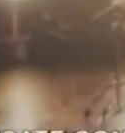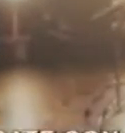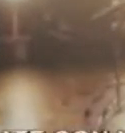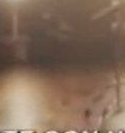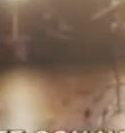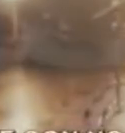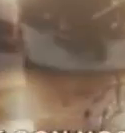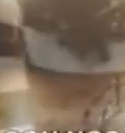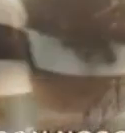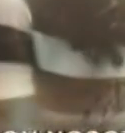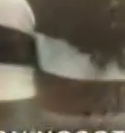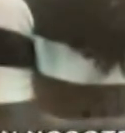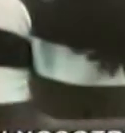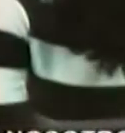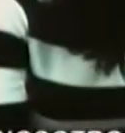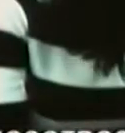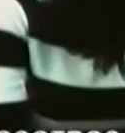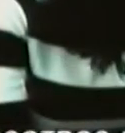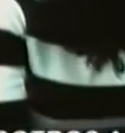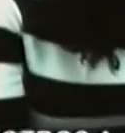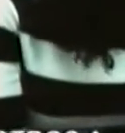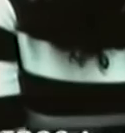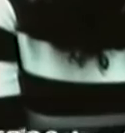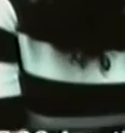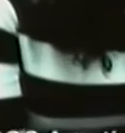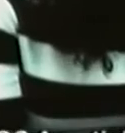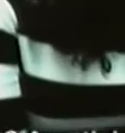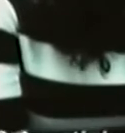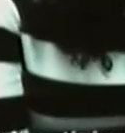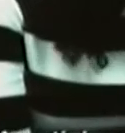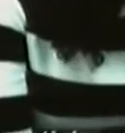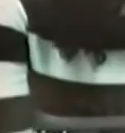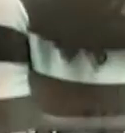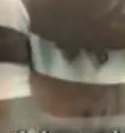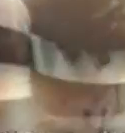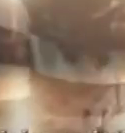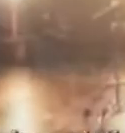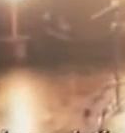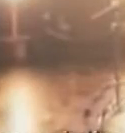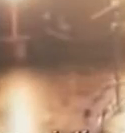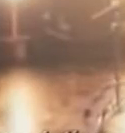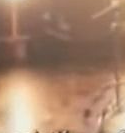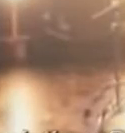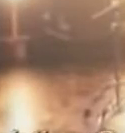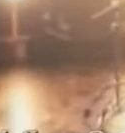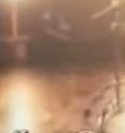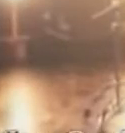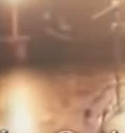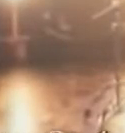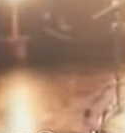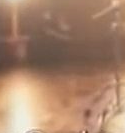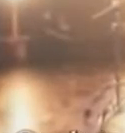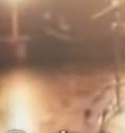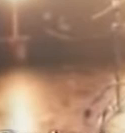al mismo tiempo en el silencio tu viento, tu voz que sana